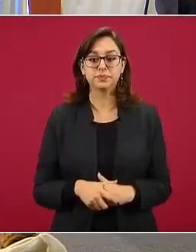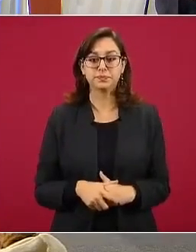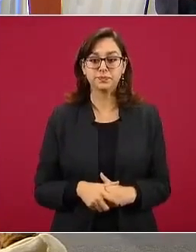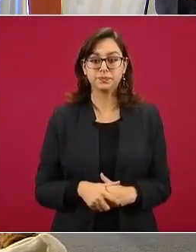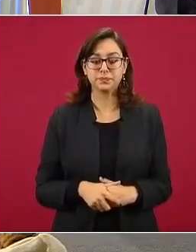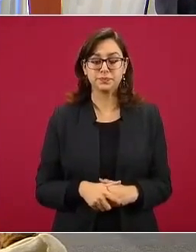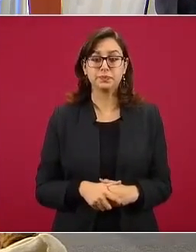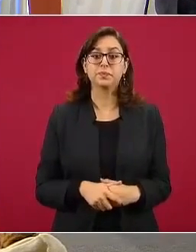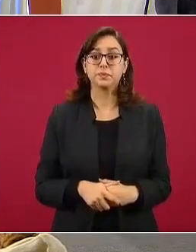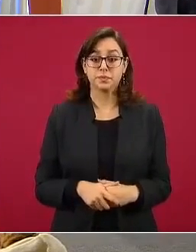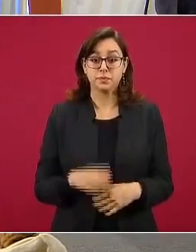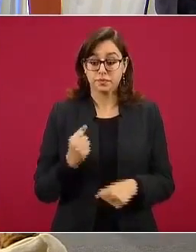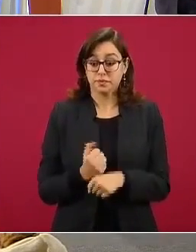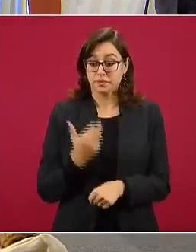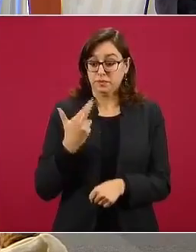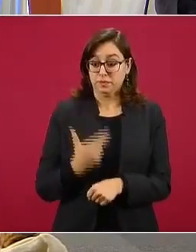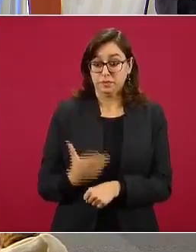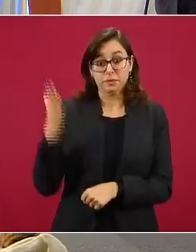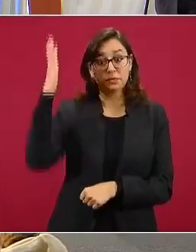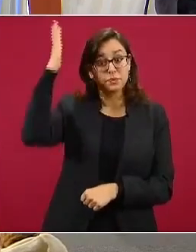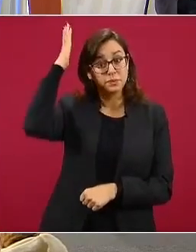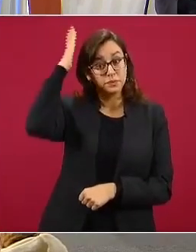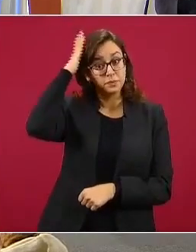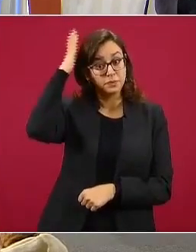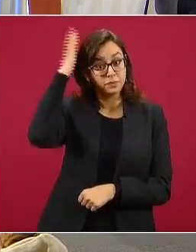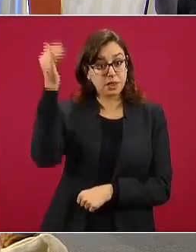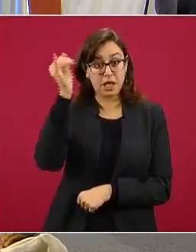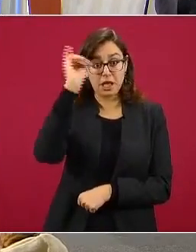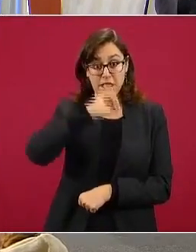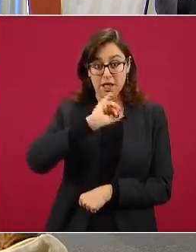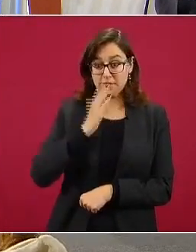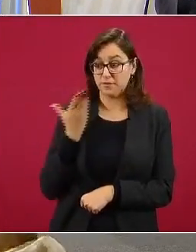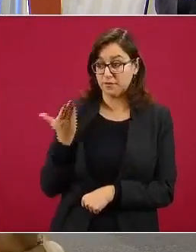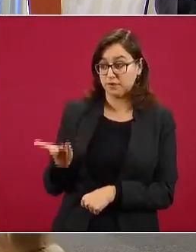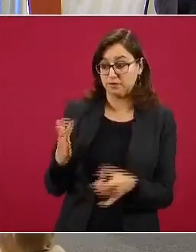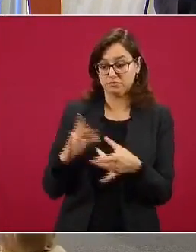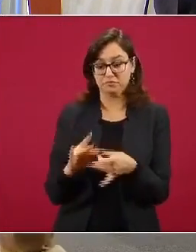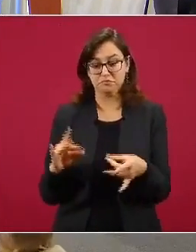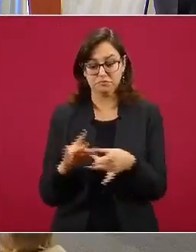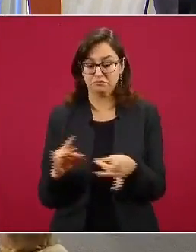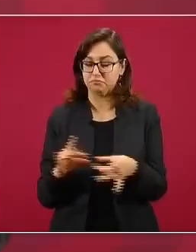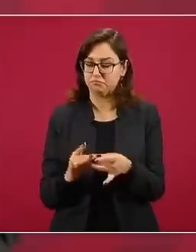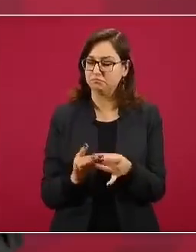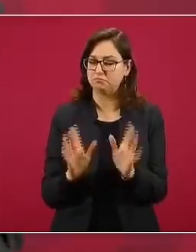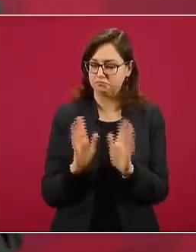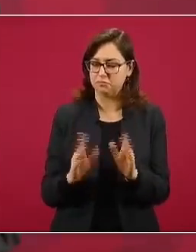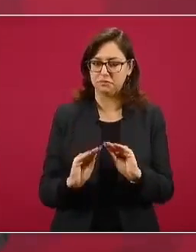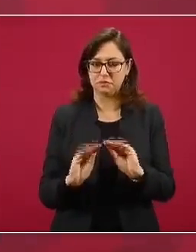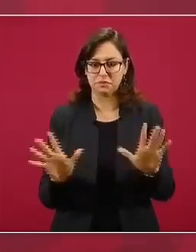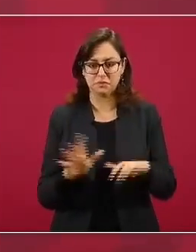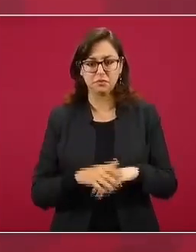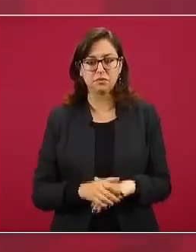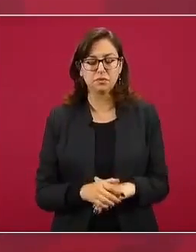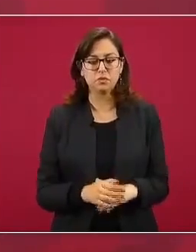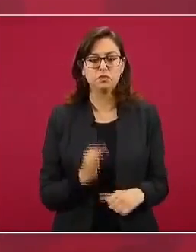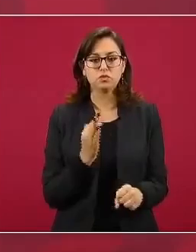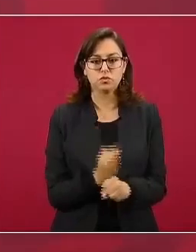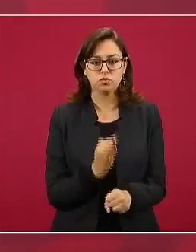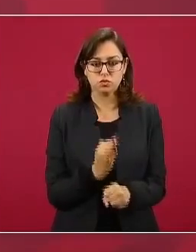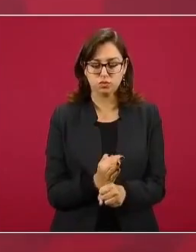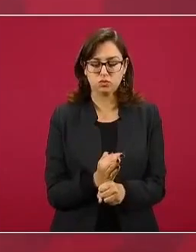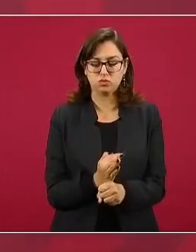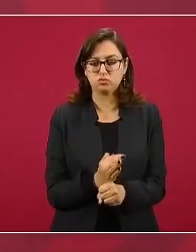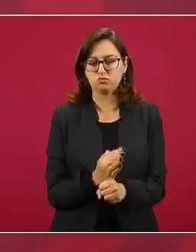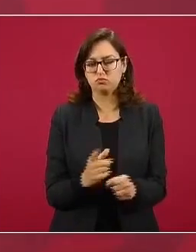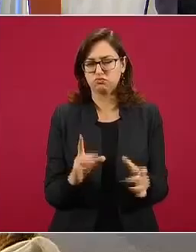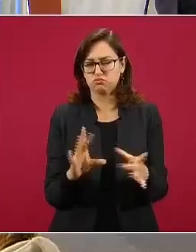secretario, esta es la síntesis de lo que identificamos en este momento. Retomo sobre un par de conceptos y después, si me permiten, me